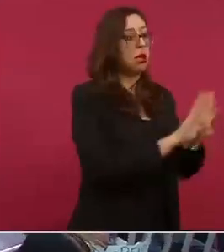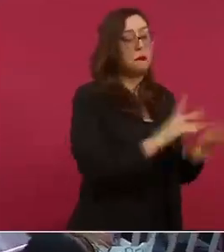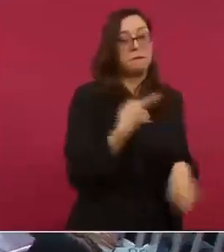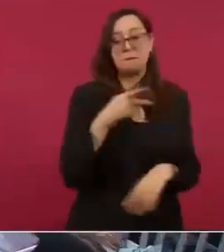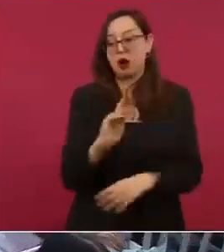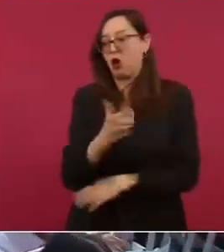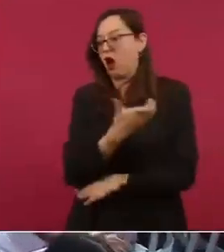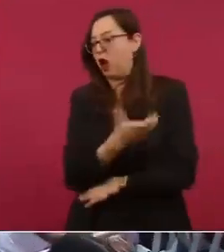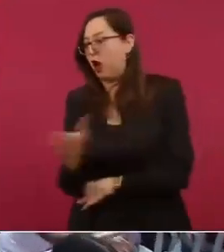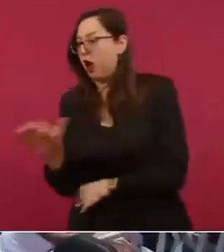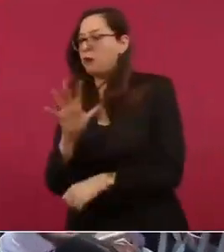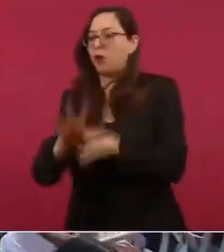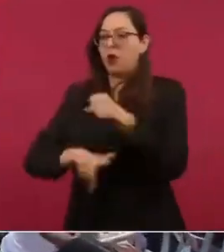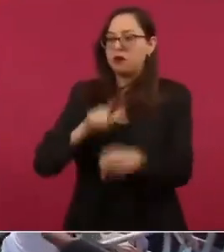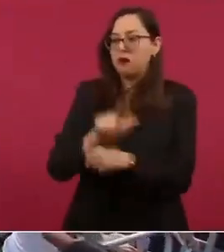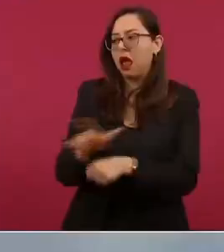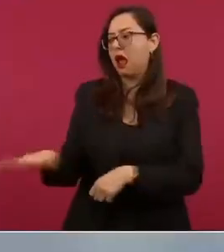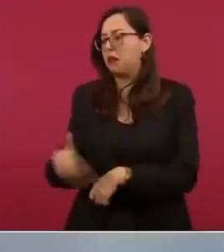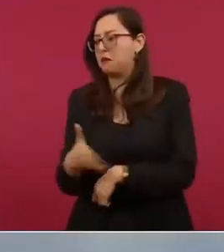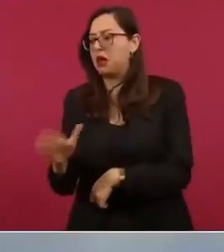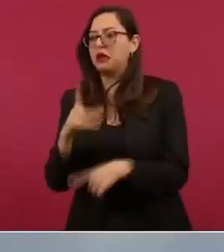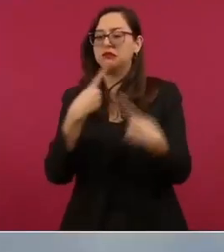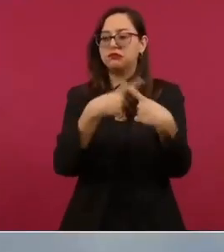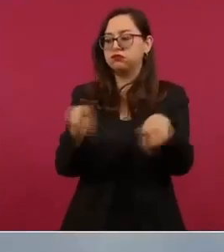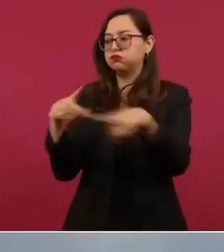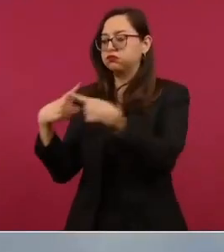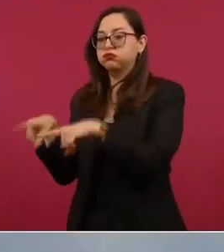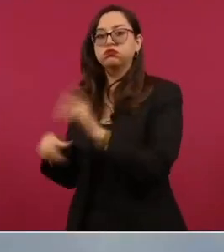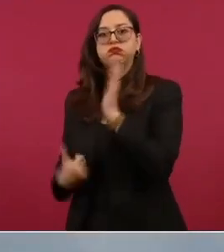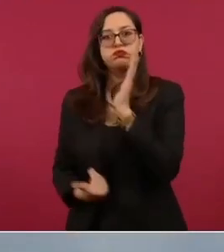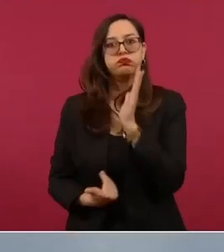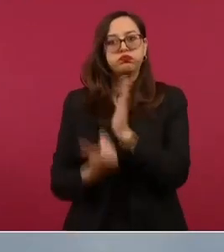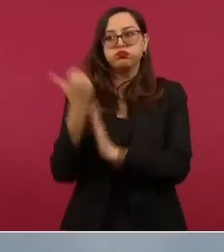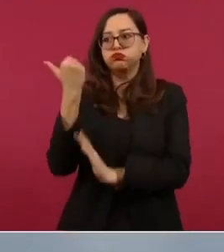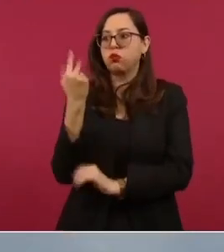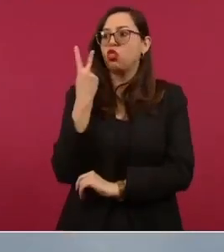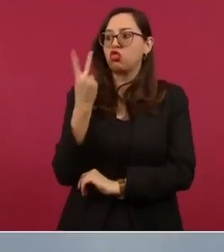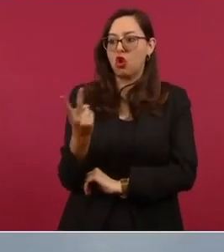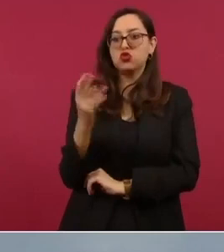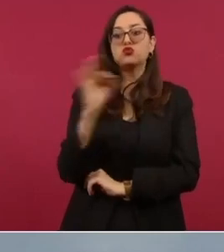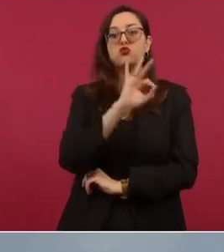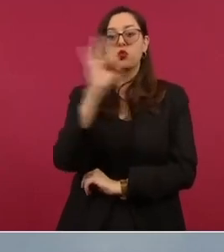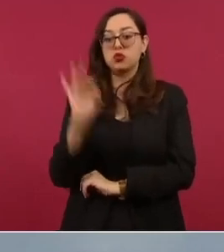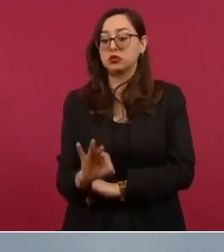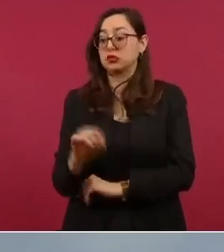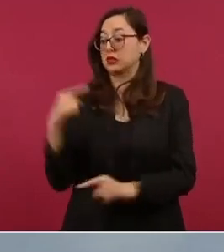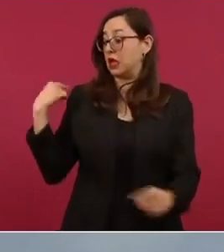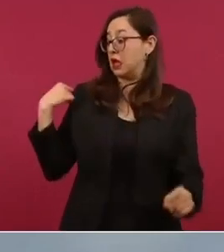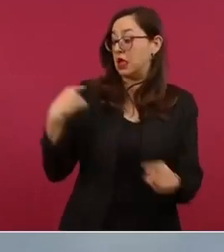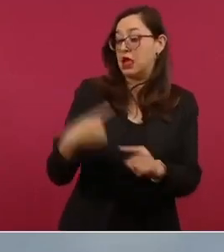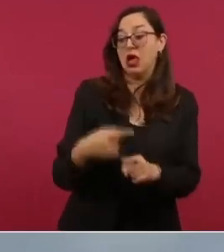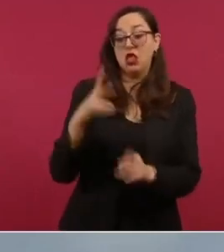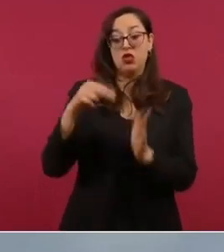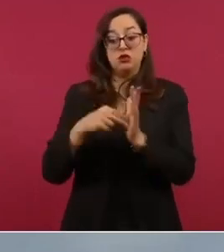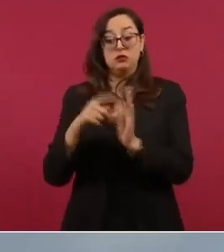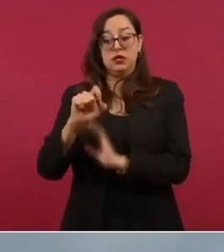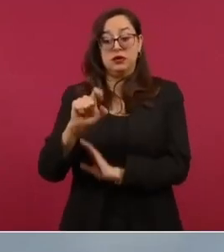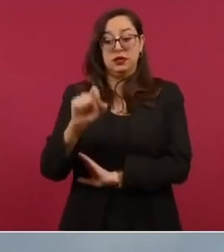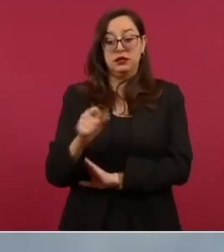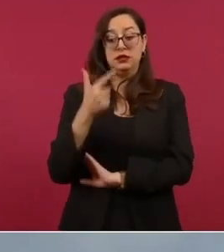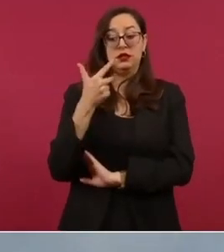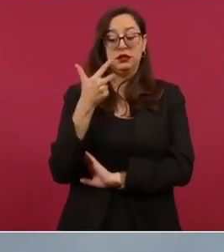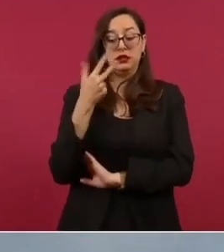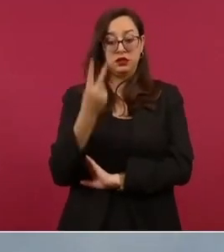aún con la pandemia creció 2% y en estos nueve meses del año